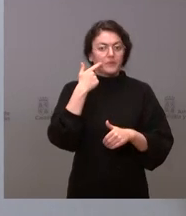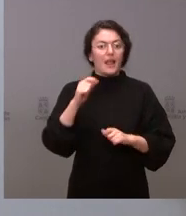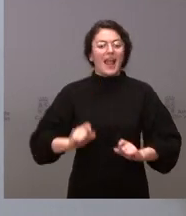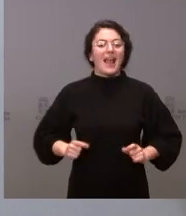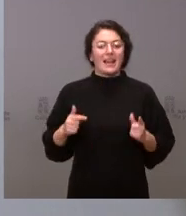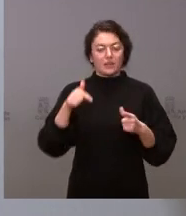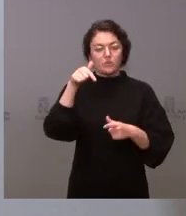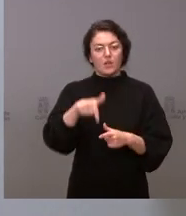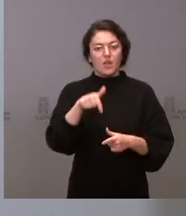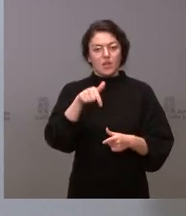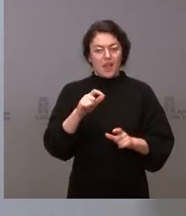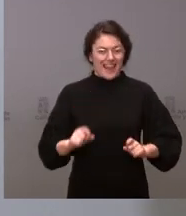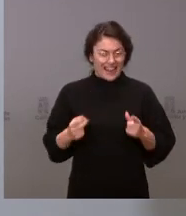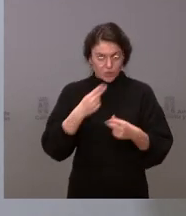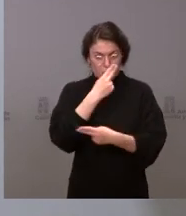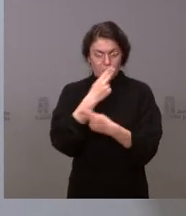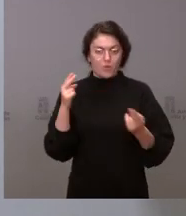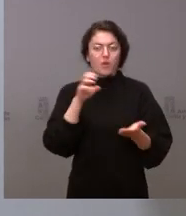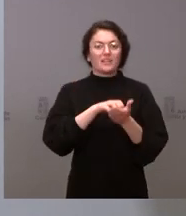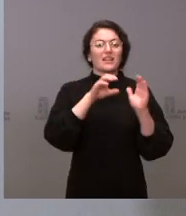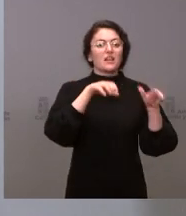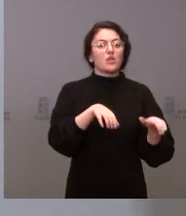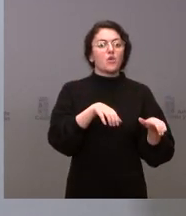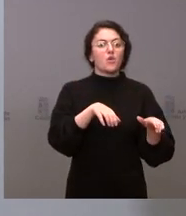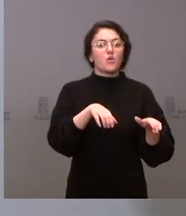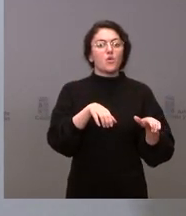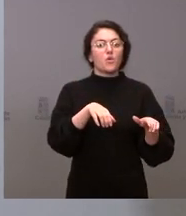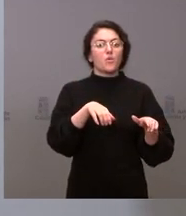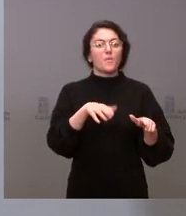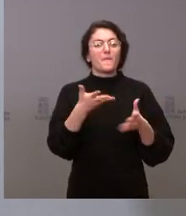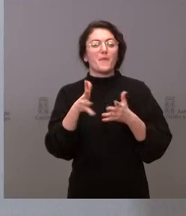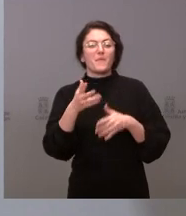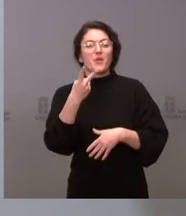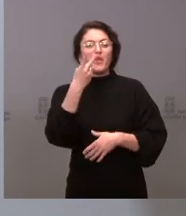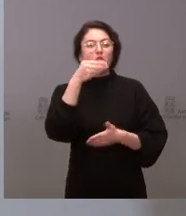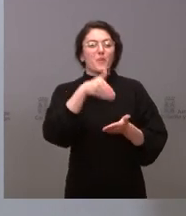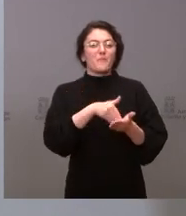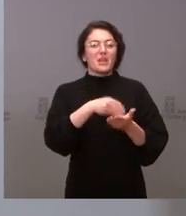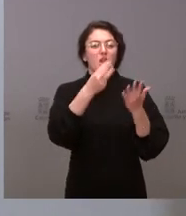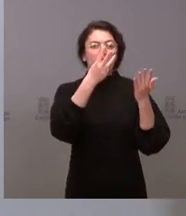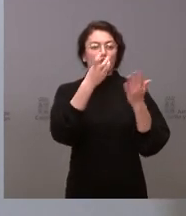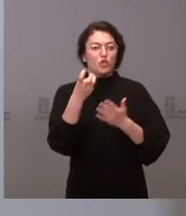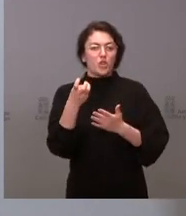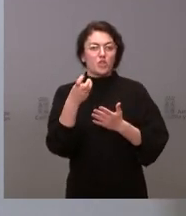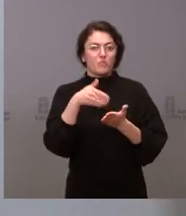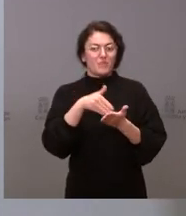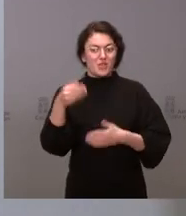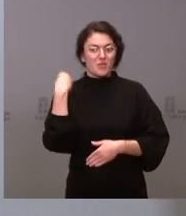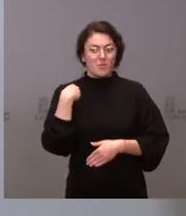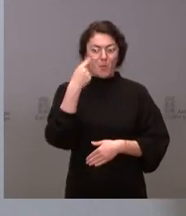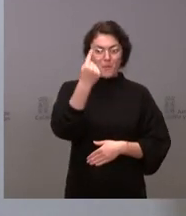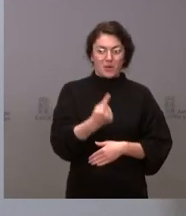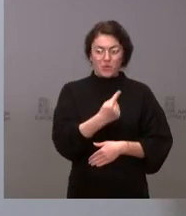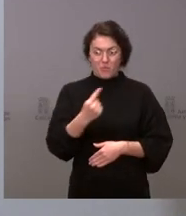el gasto público de Castilla y León este año se va a acercar más a los 2.800 millones que era el proyecto de presupuestos o con el